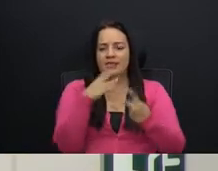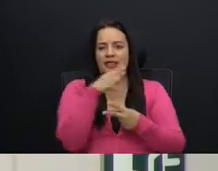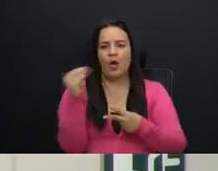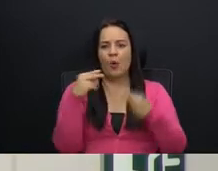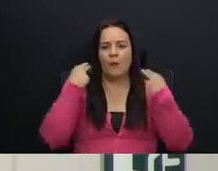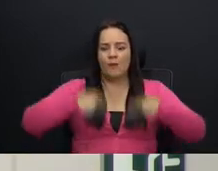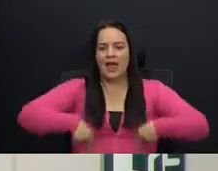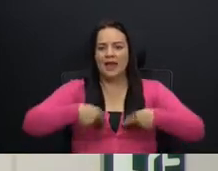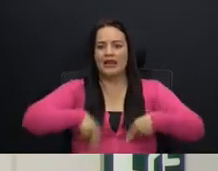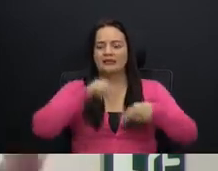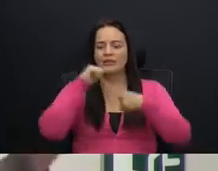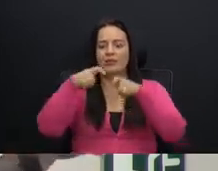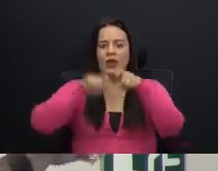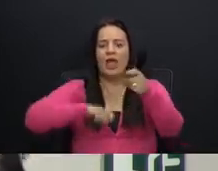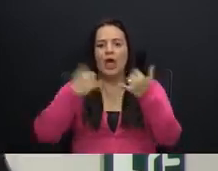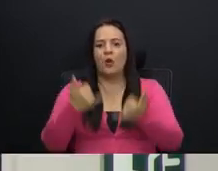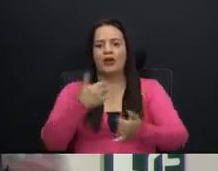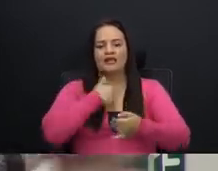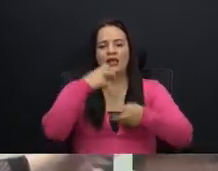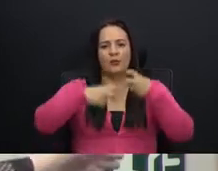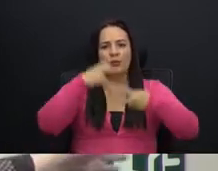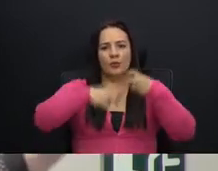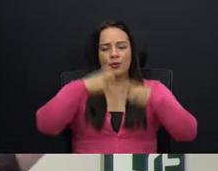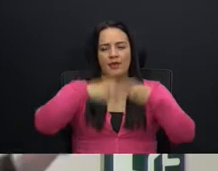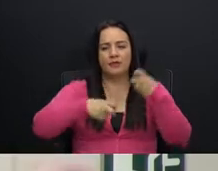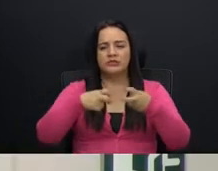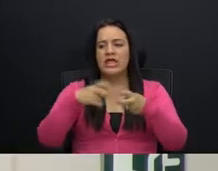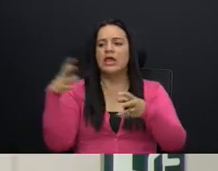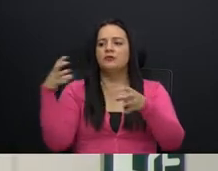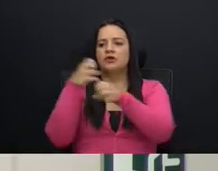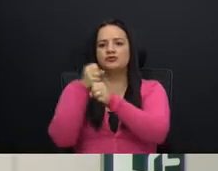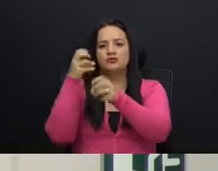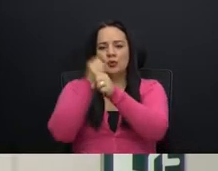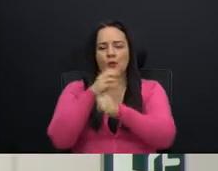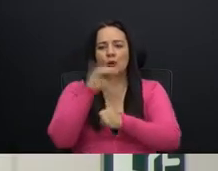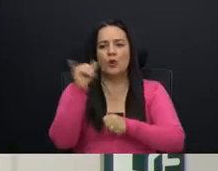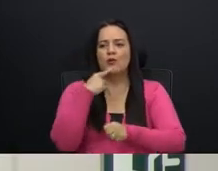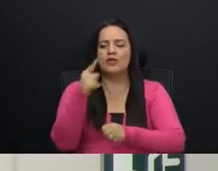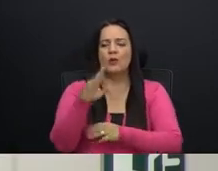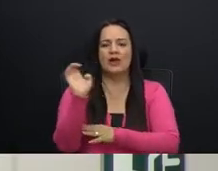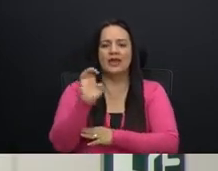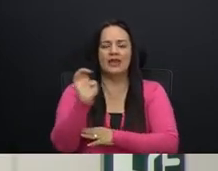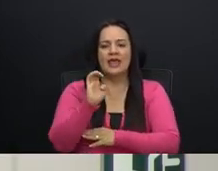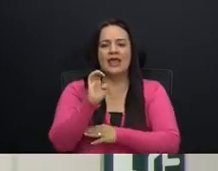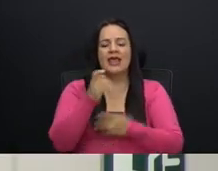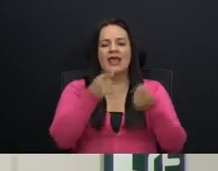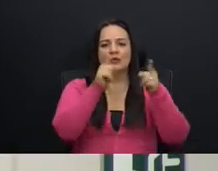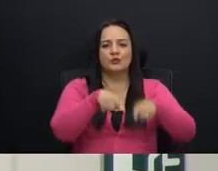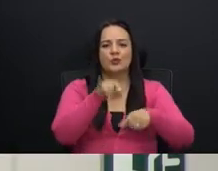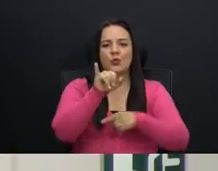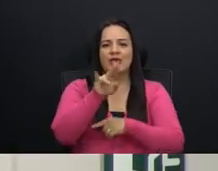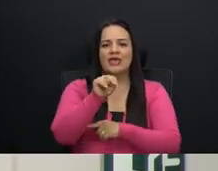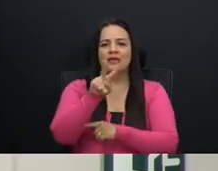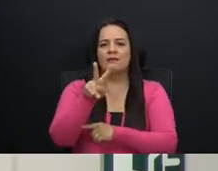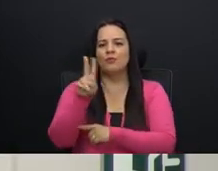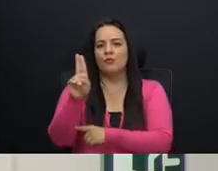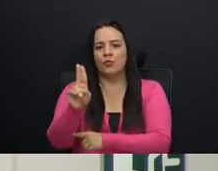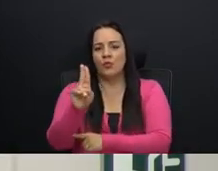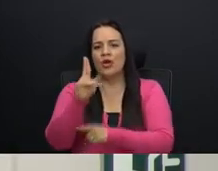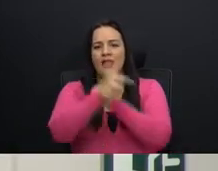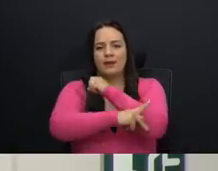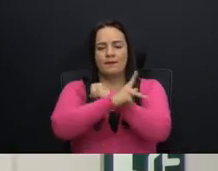tenemos este problema. Recuento, como dijo don Eric, el asunto del INBU. El país entero se ha